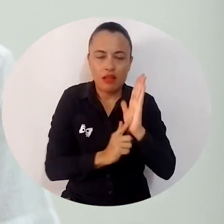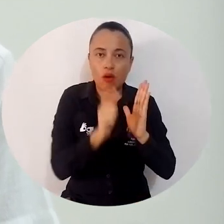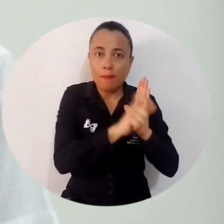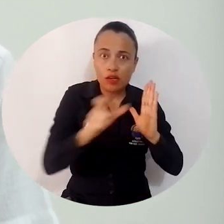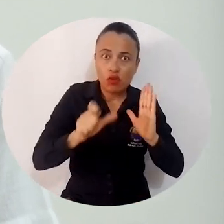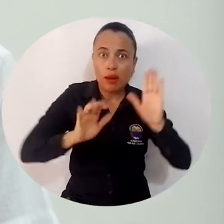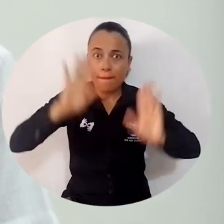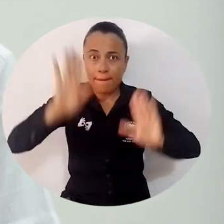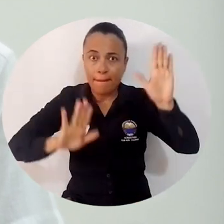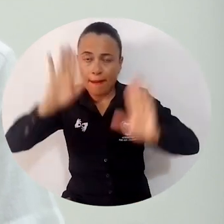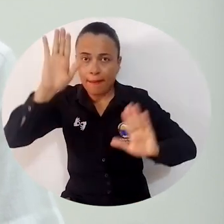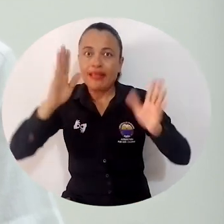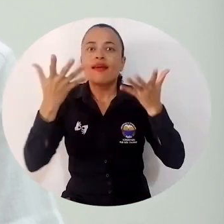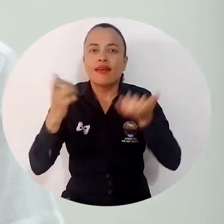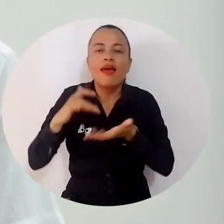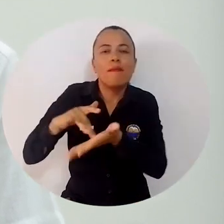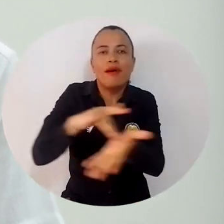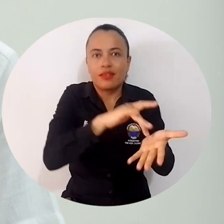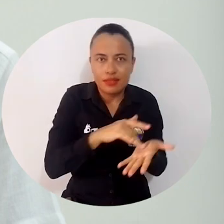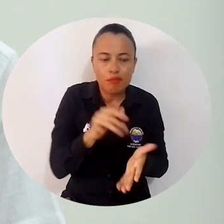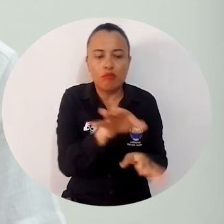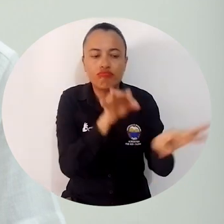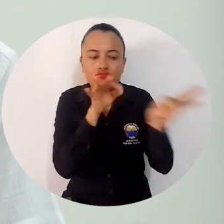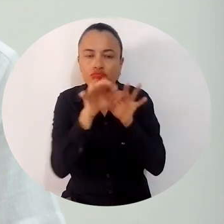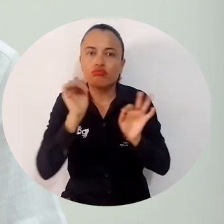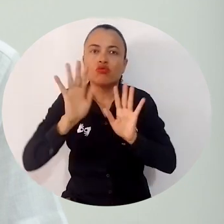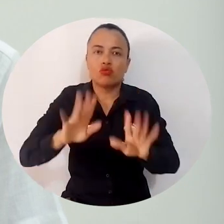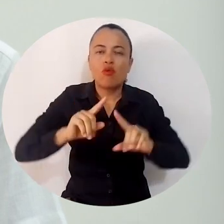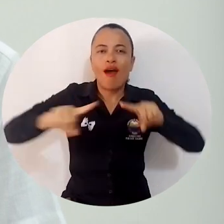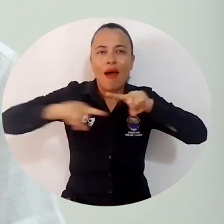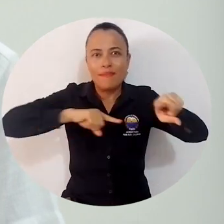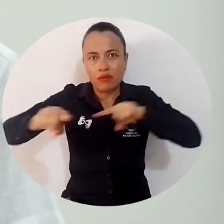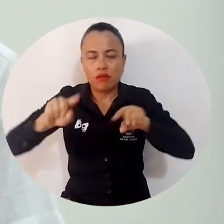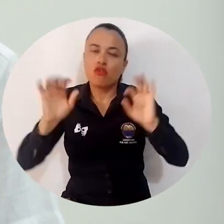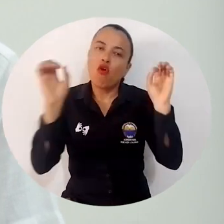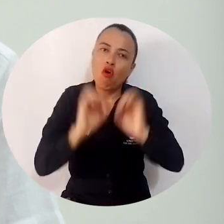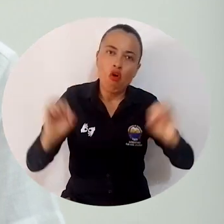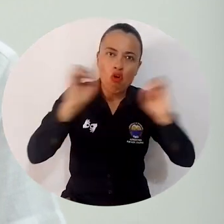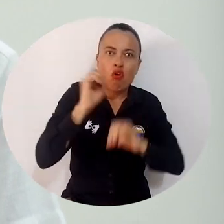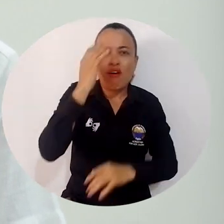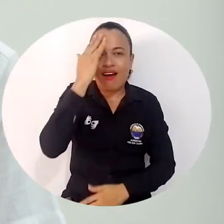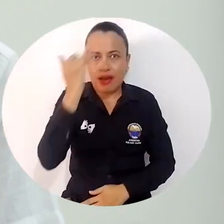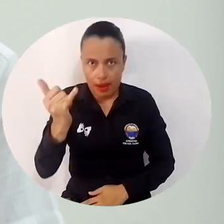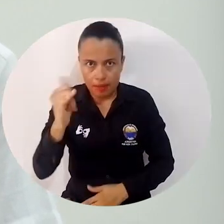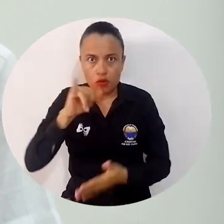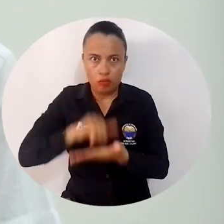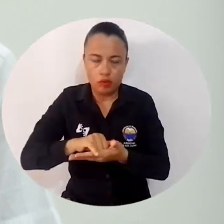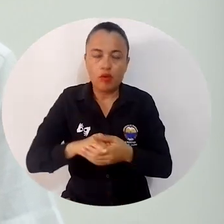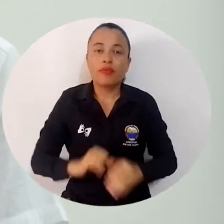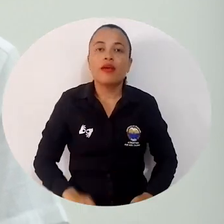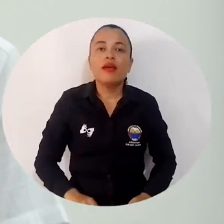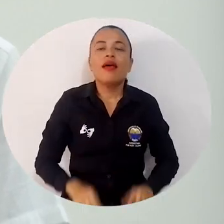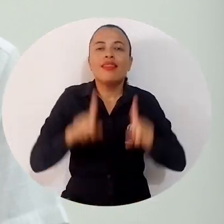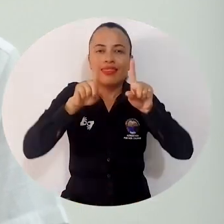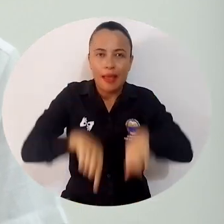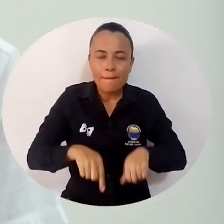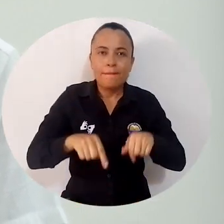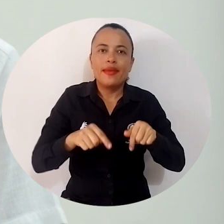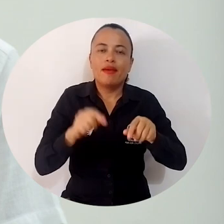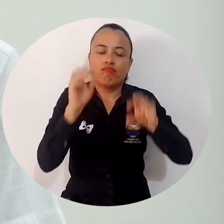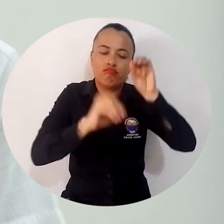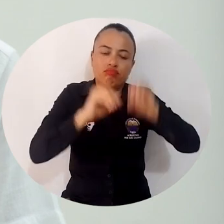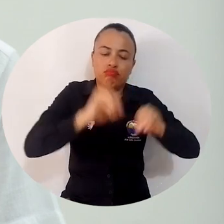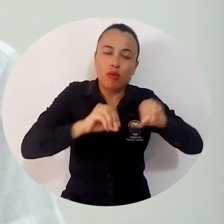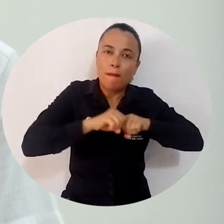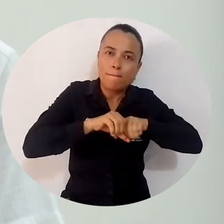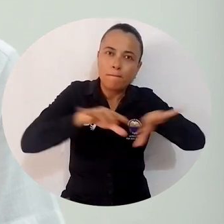de los candidatos de manera definitiva que están aspirando a los diferentes órganos de administración y academia